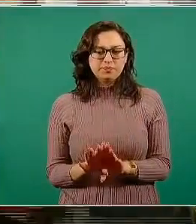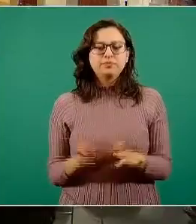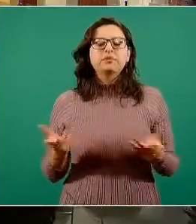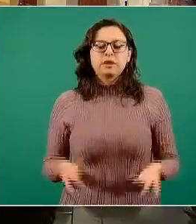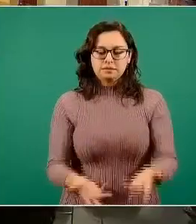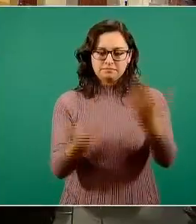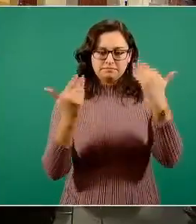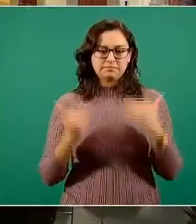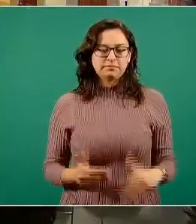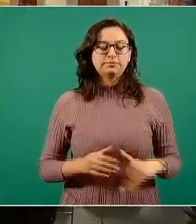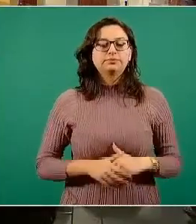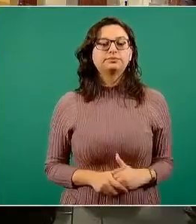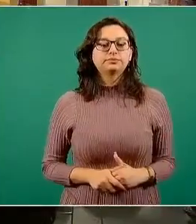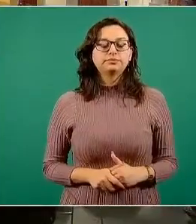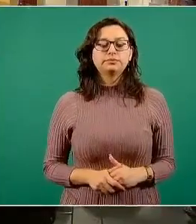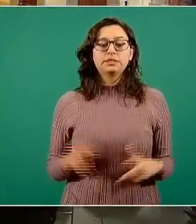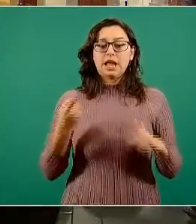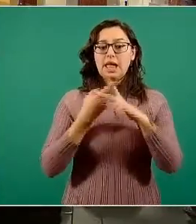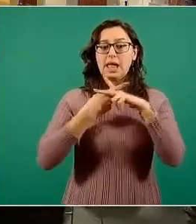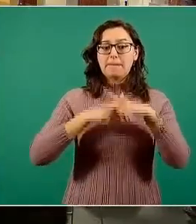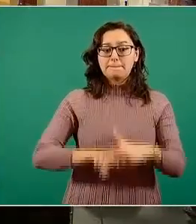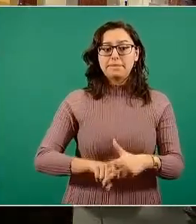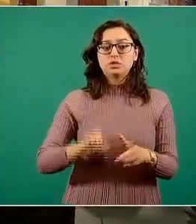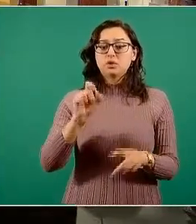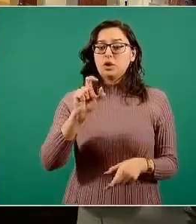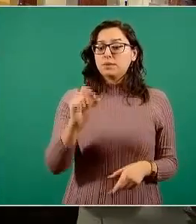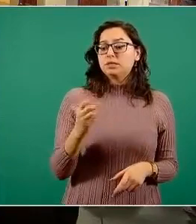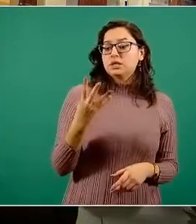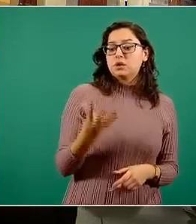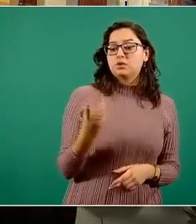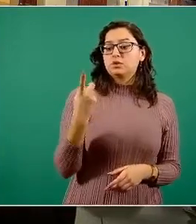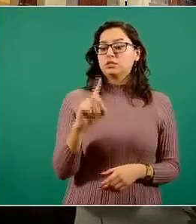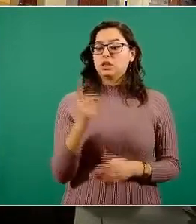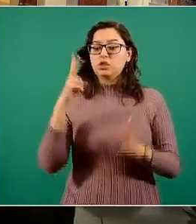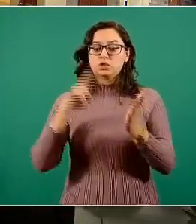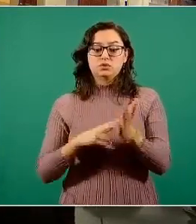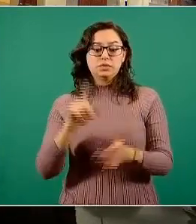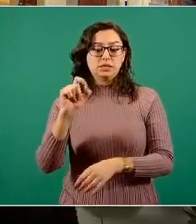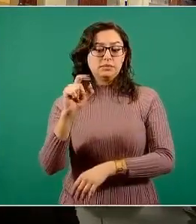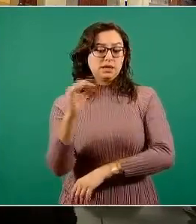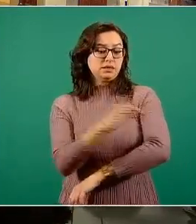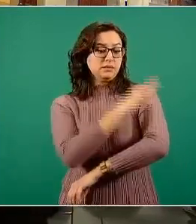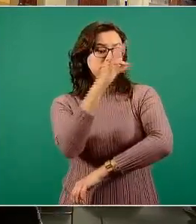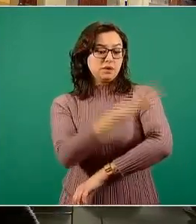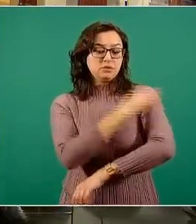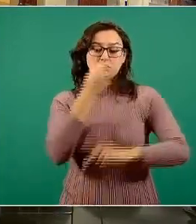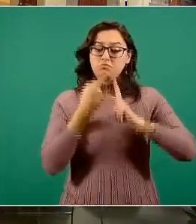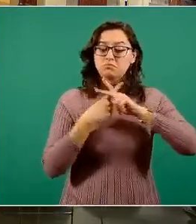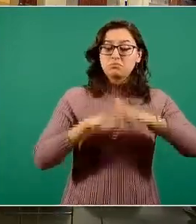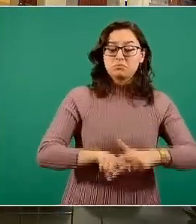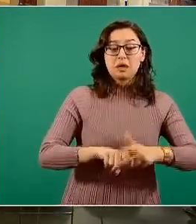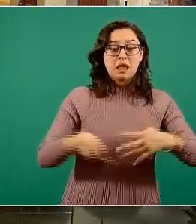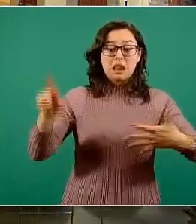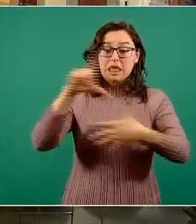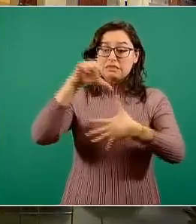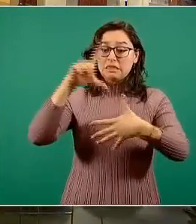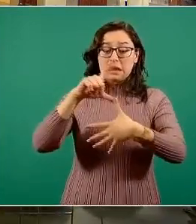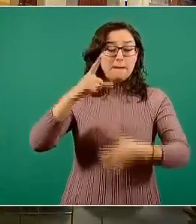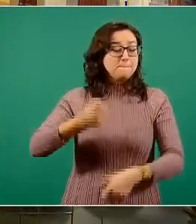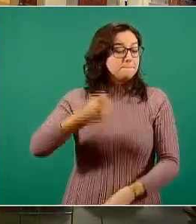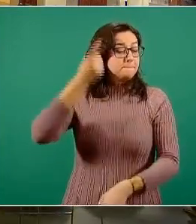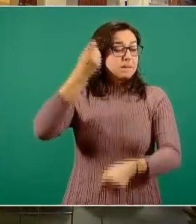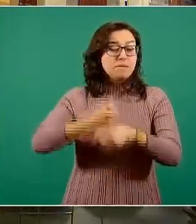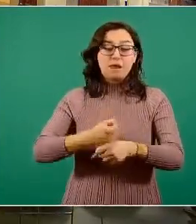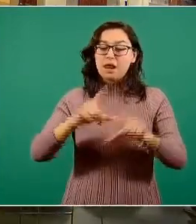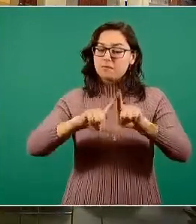vacunación. Empezó el 24 de diciembre de 2020, fuimos el primer país de América Latina en tener vacuna COVID, en empezar a